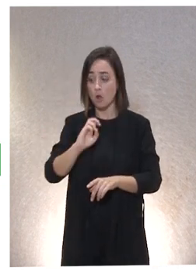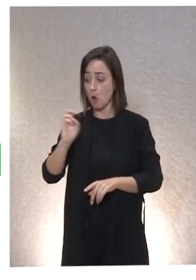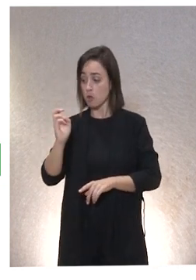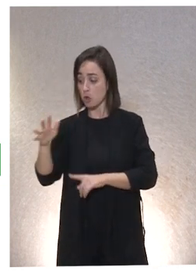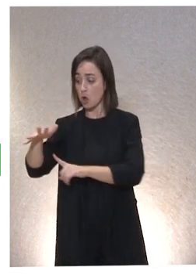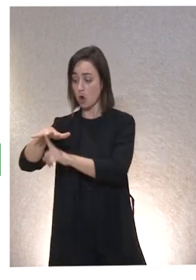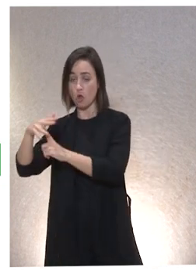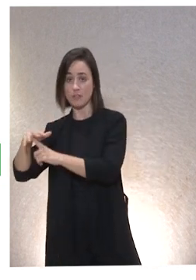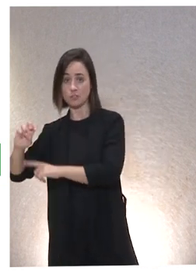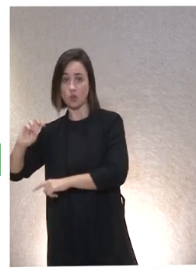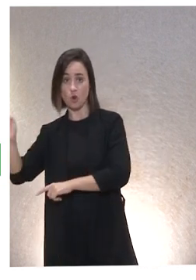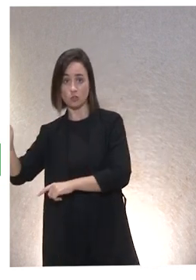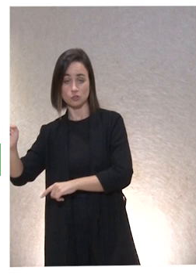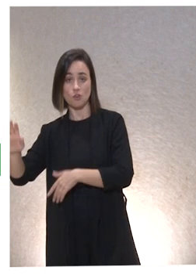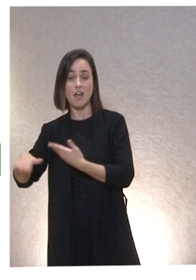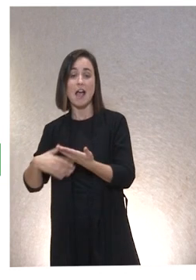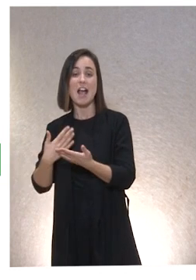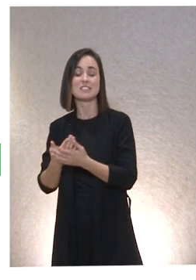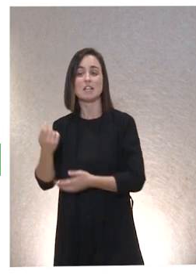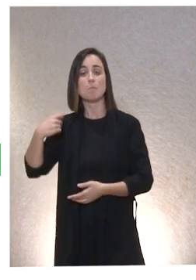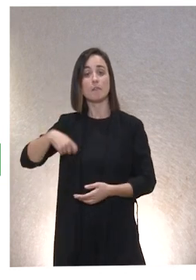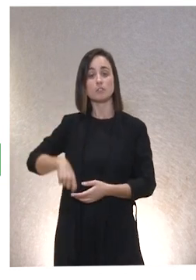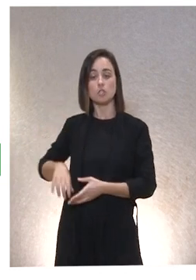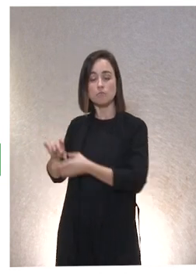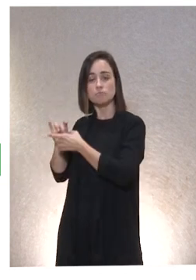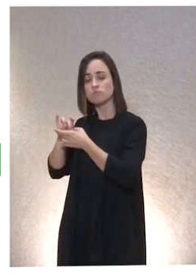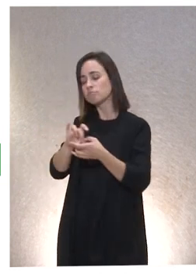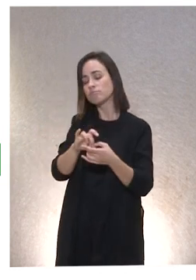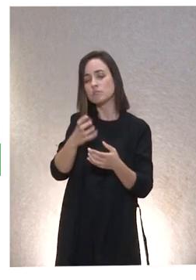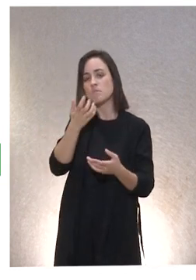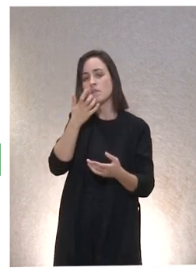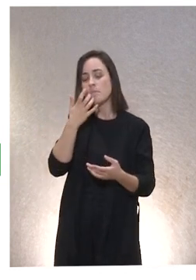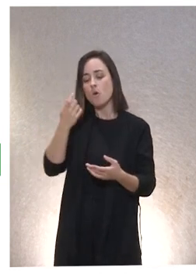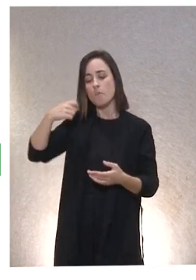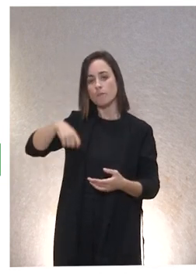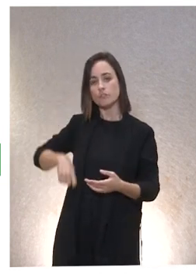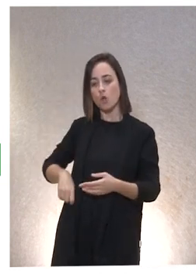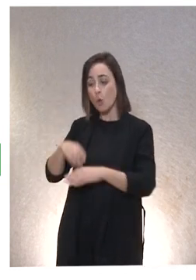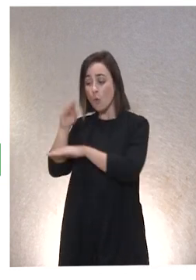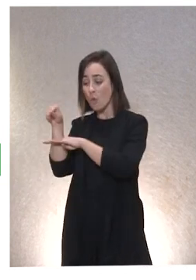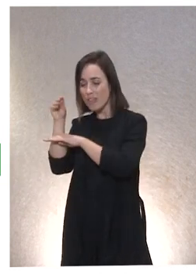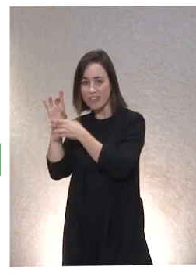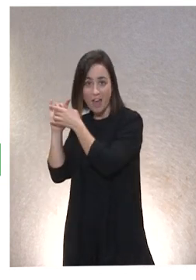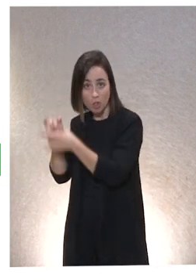y, evidentemente, en todas las profesiones que son de una manera u otra profesiones del cuidado,